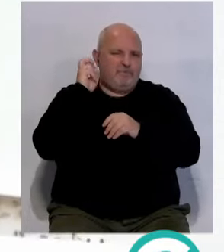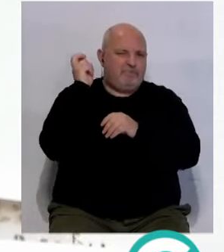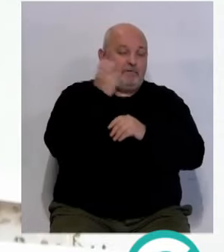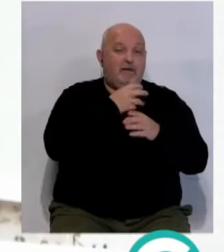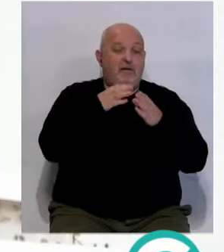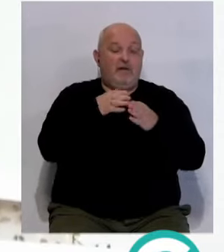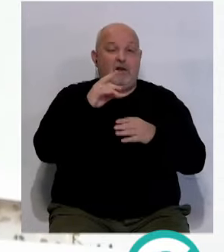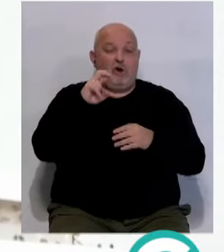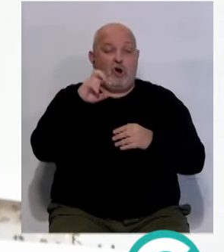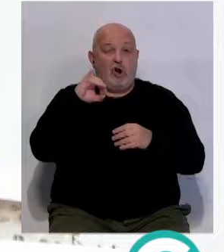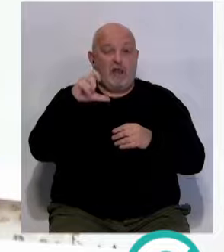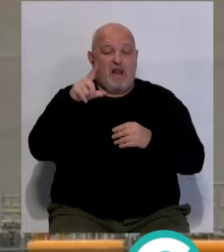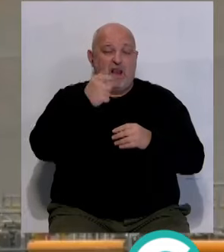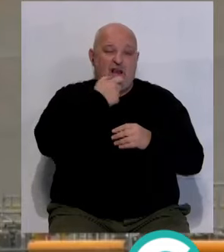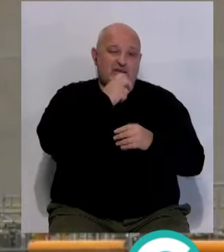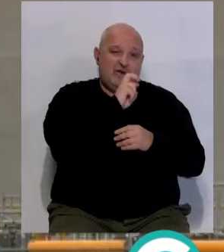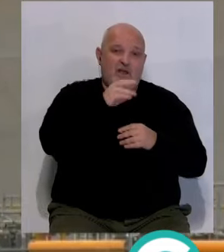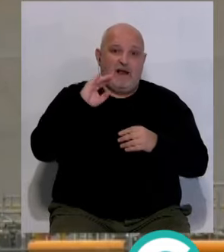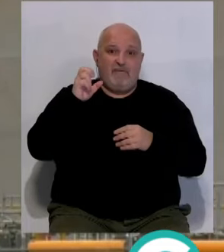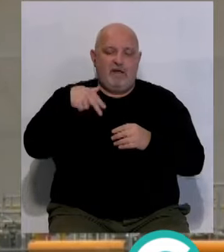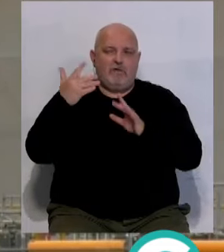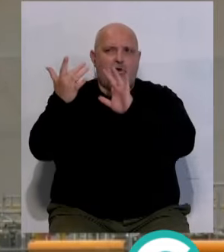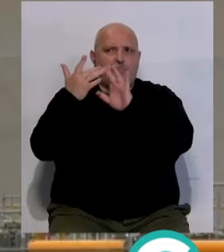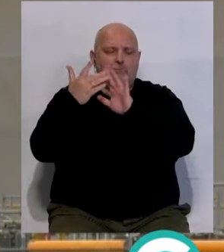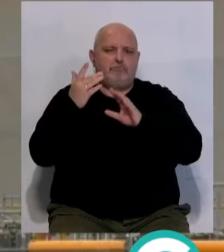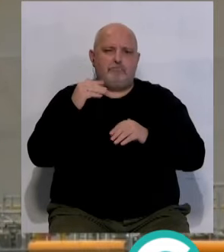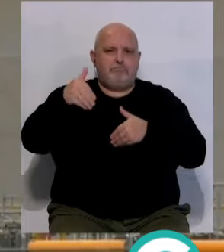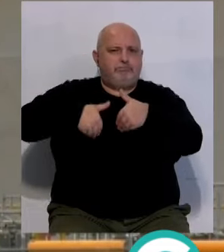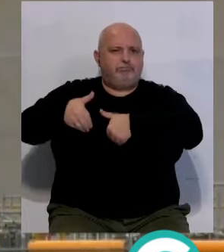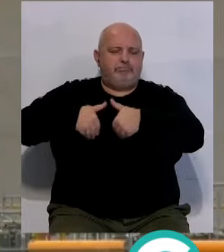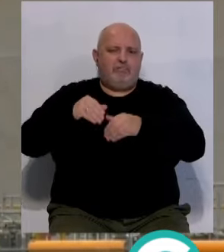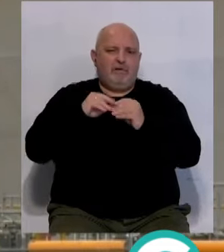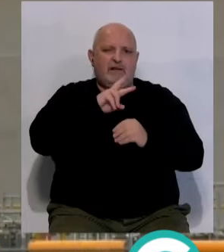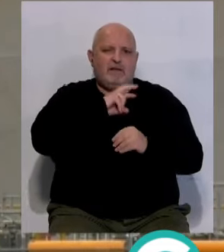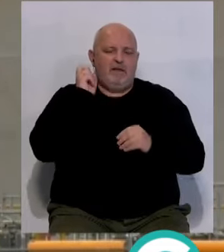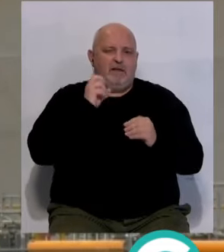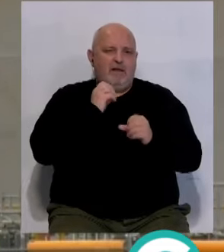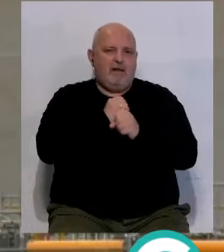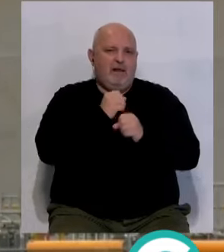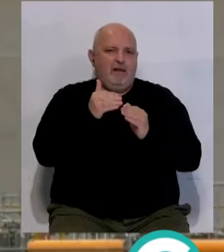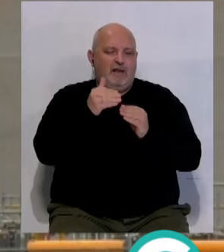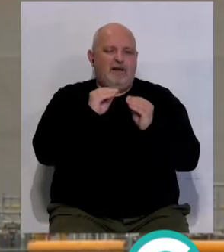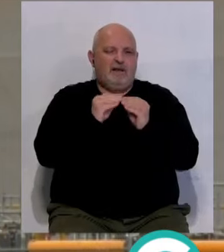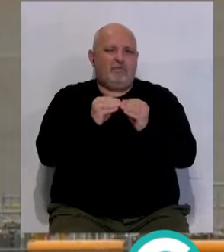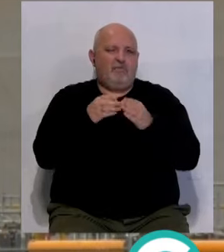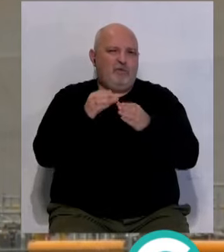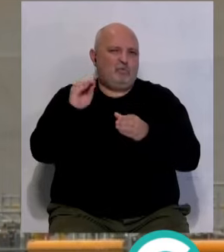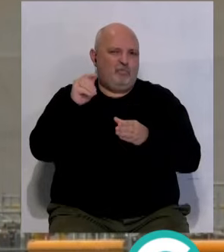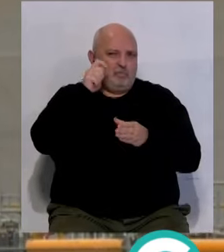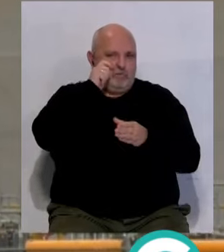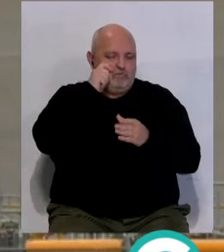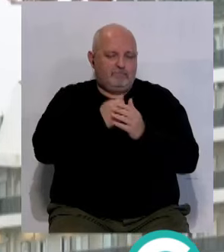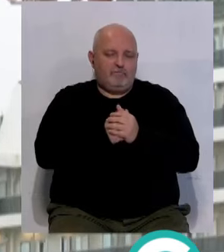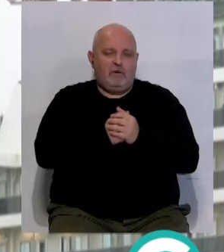compañías Royal Caribbean y Carnival siguen manteniendo la mayor parte de las reservas de Navantia para las reparaciones de sus buques,